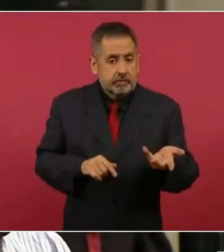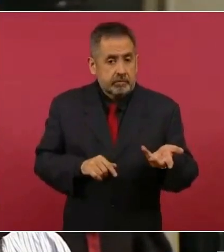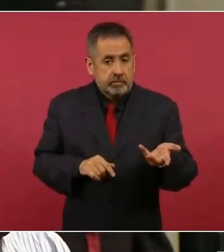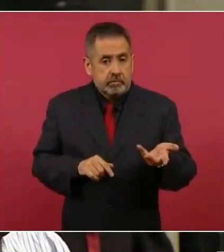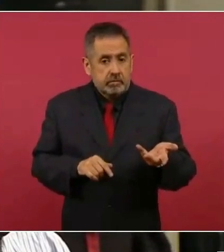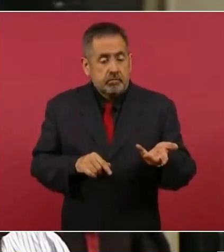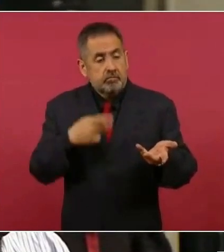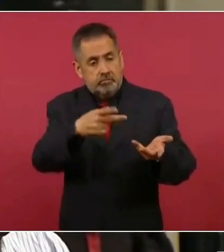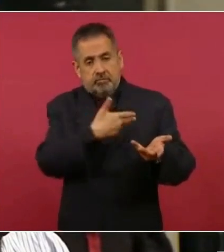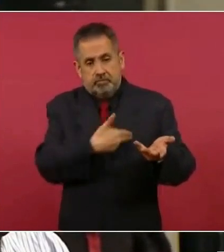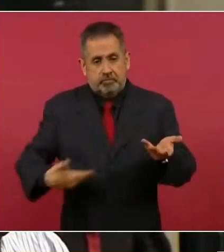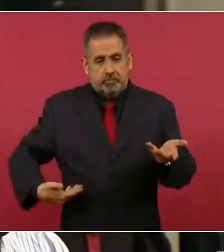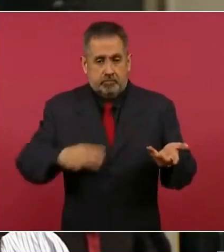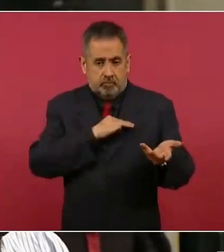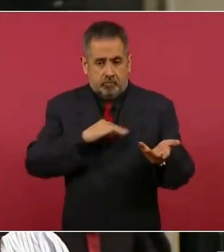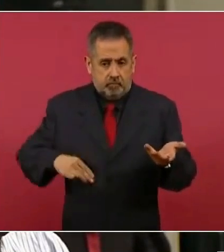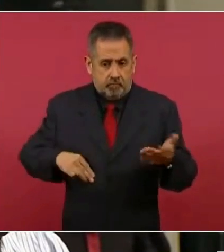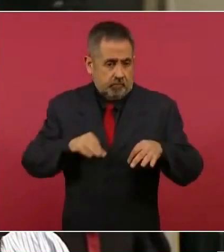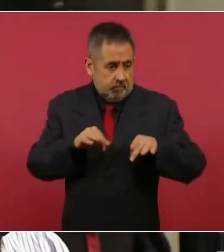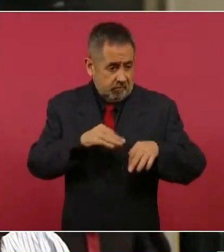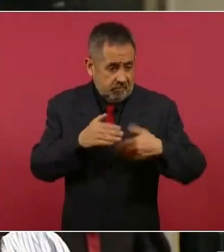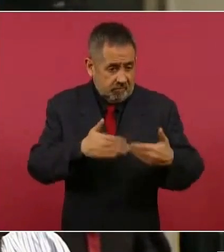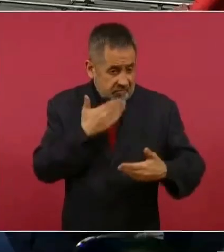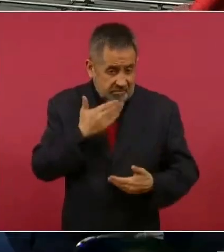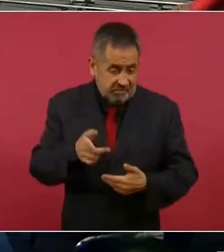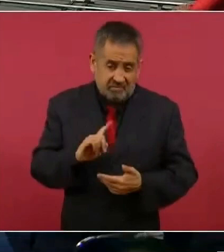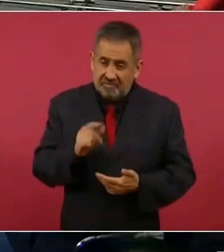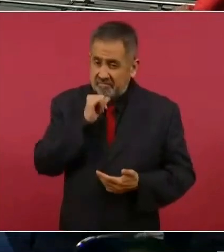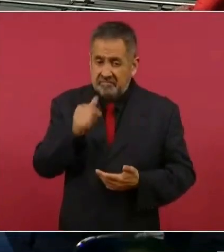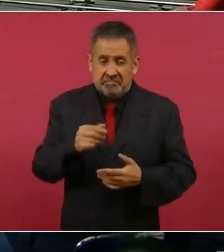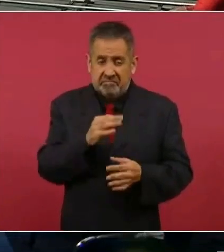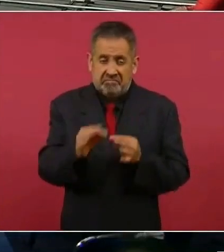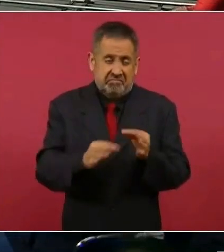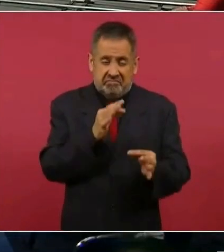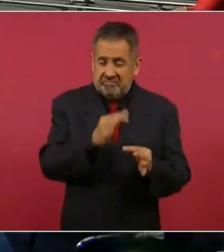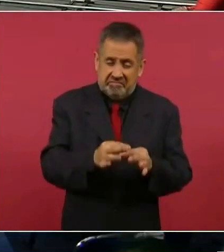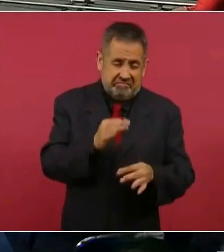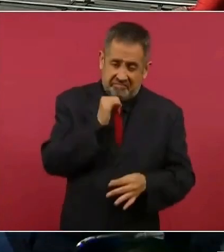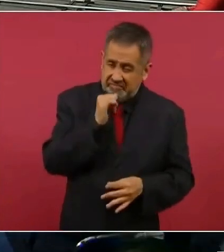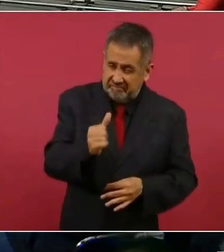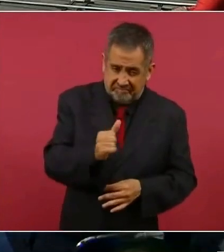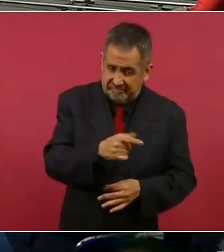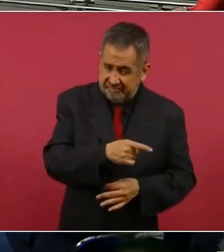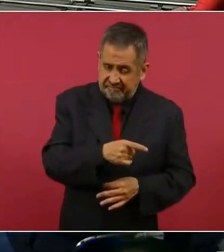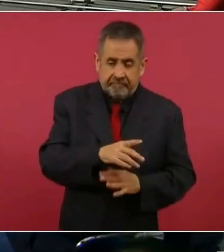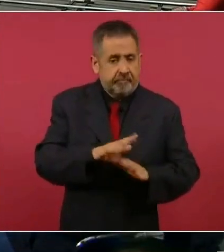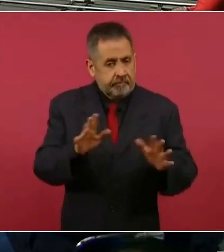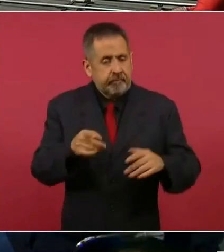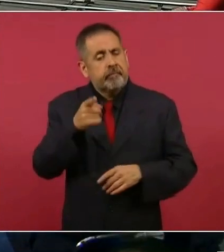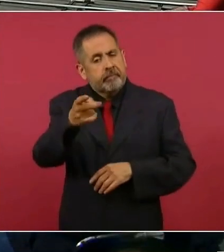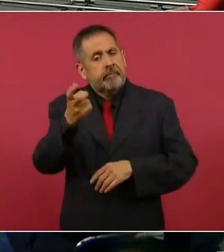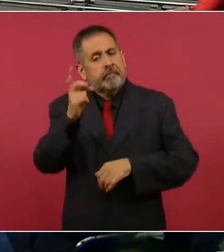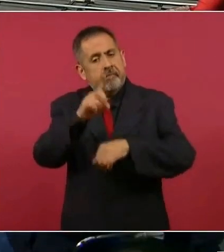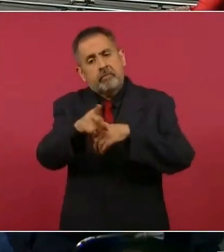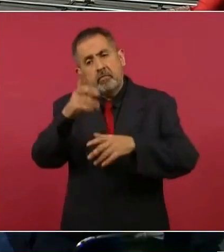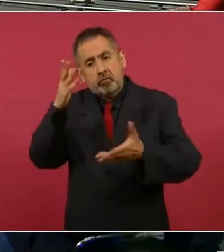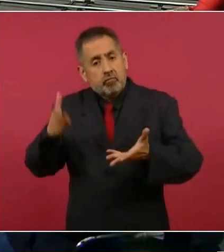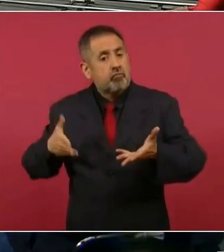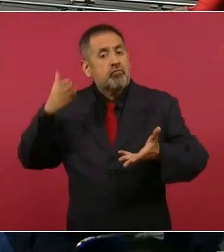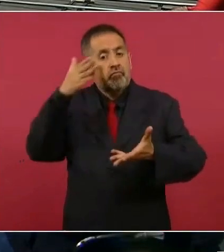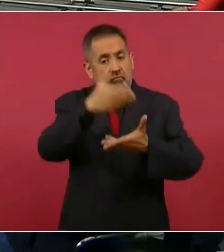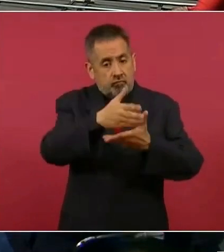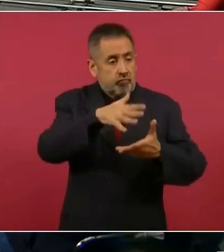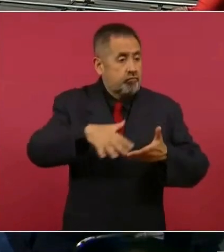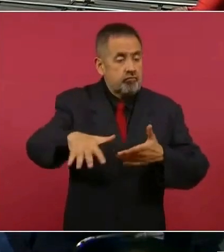debía todavía, no ha cumplido realmente. Pero en ese evento asistieron personas de la